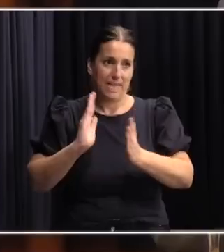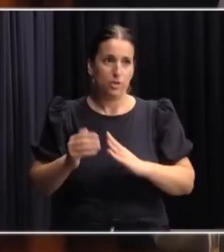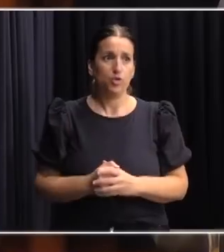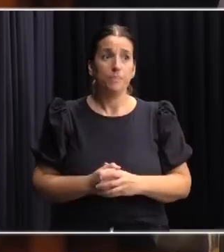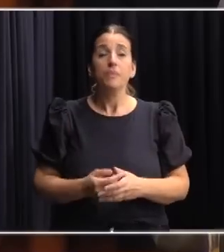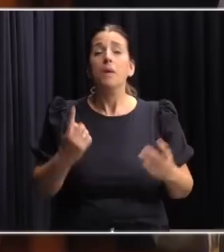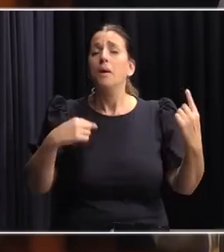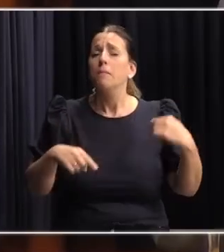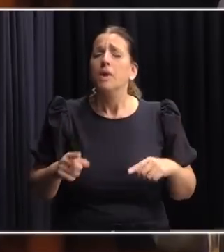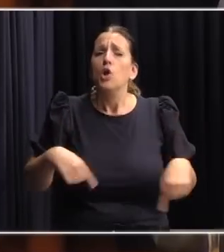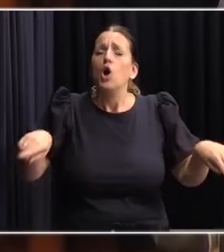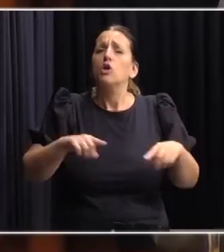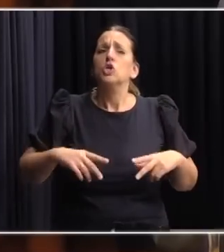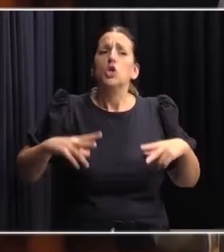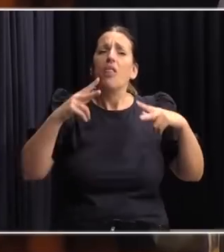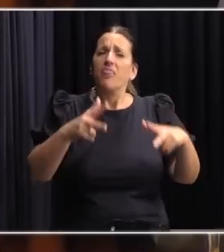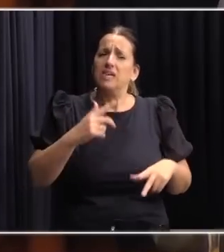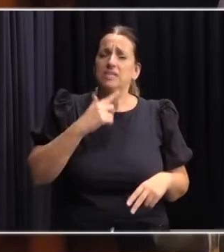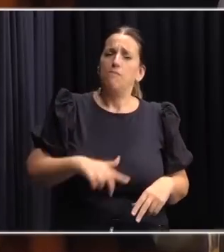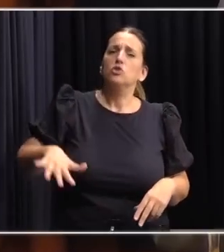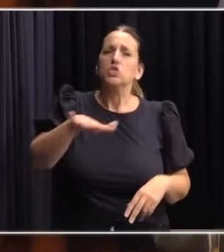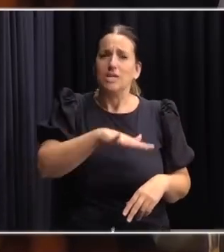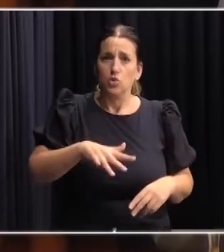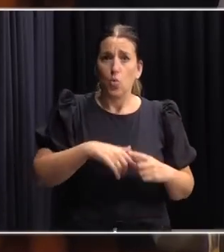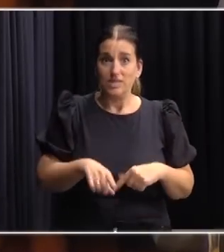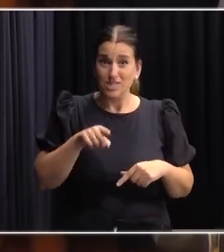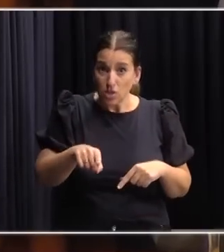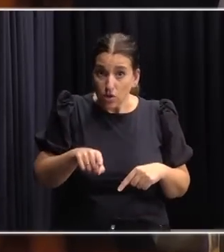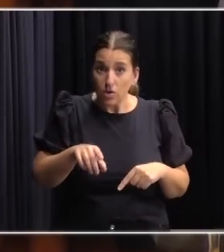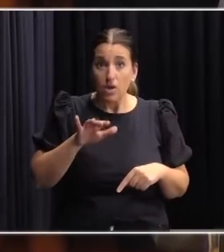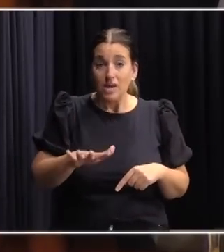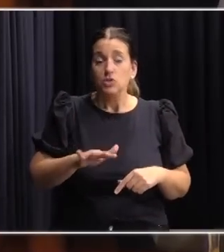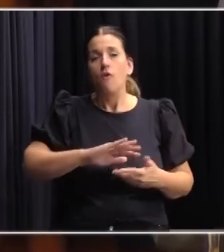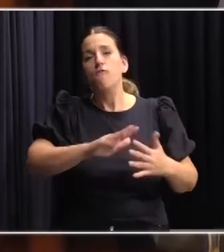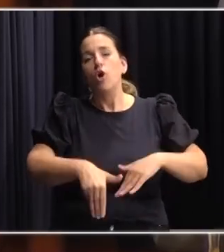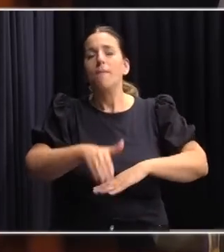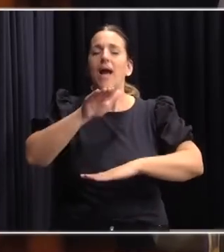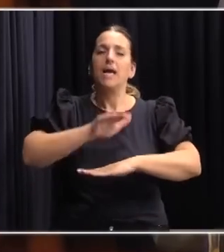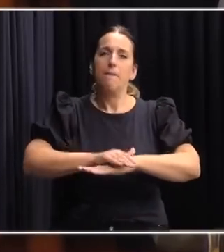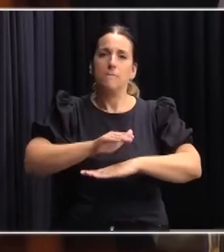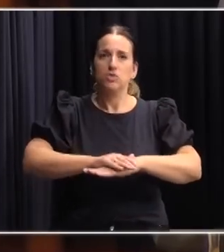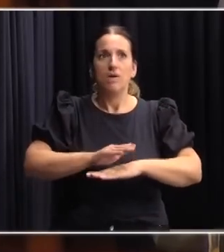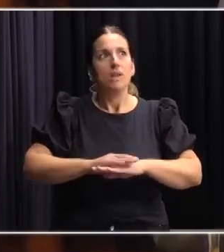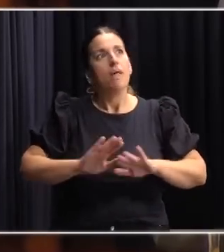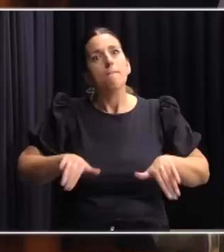Claramente tildamos esta situación como un acto de responsabilidad nacional.